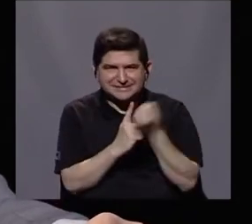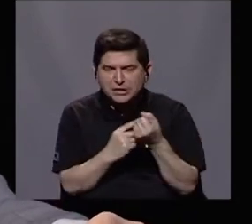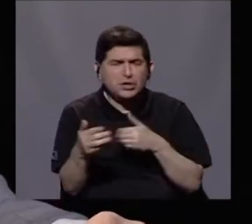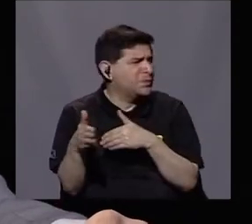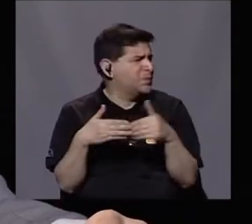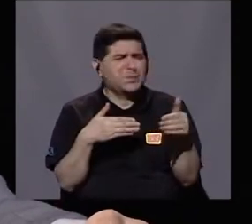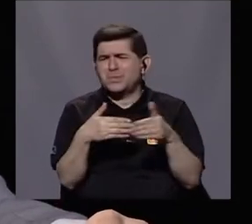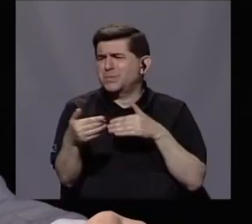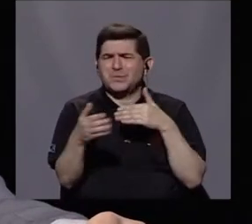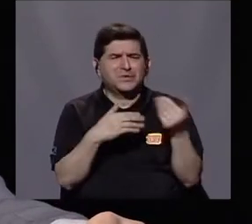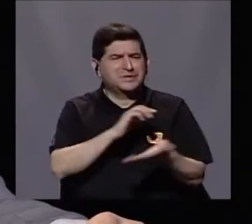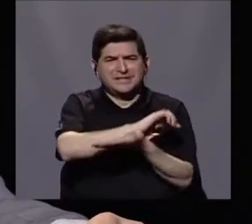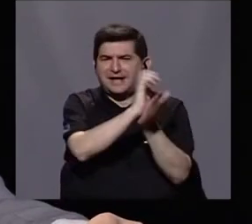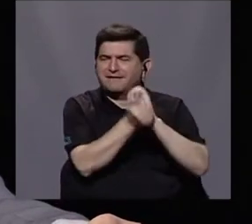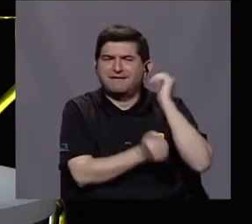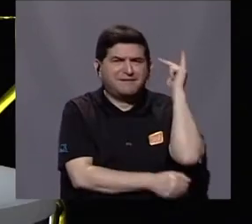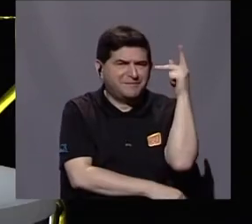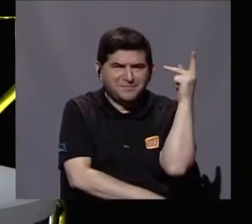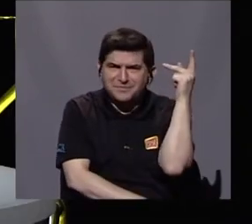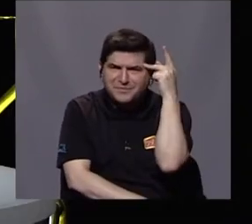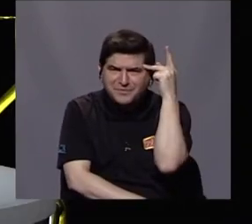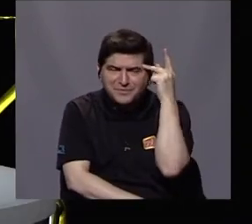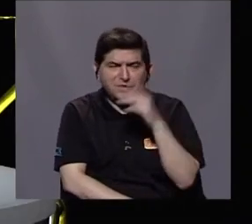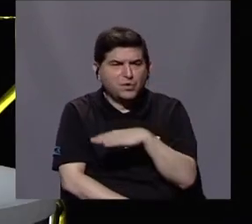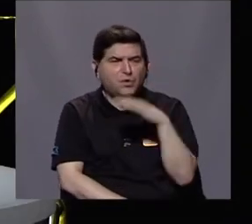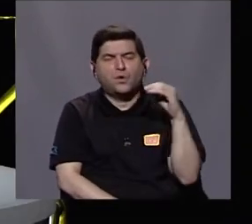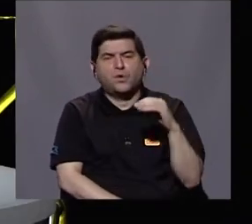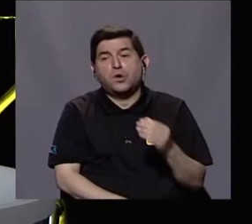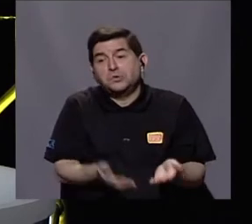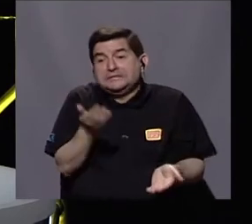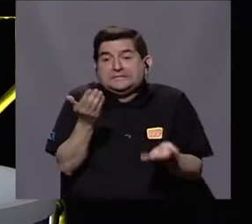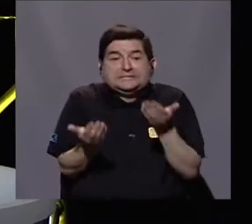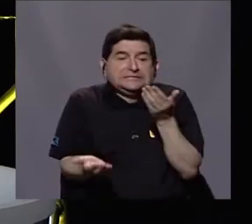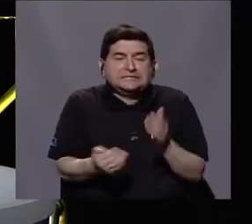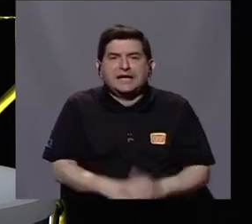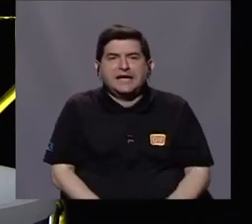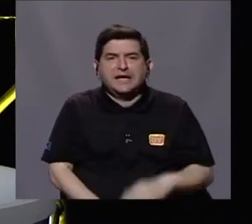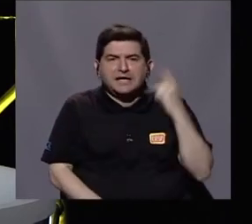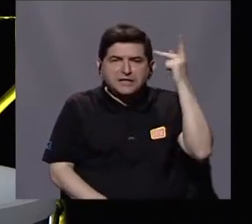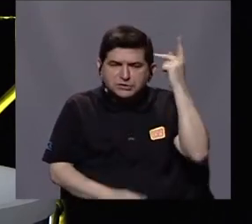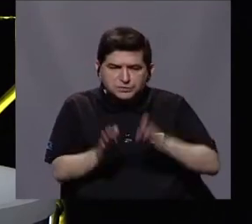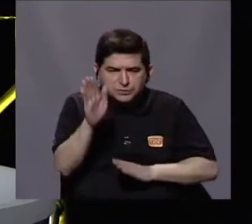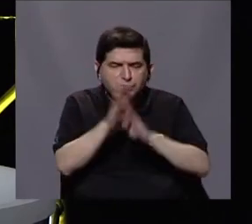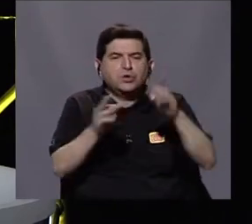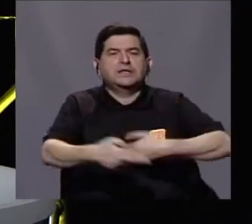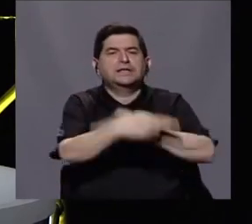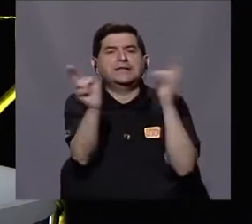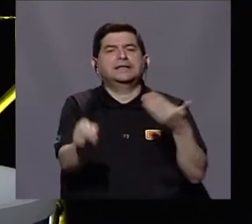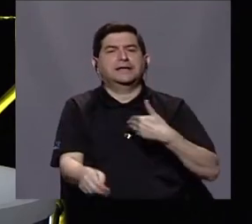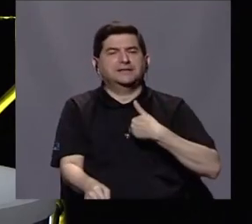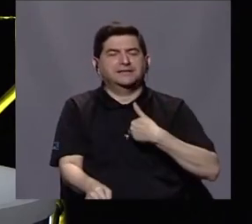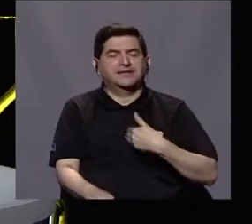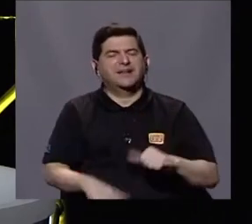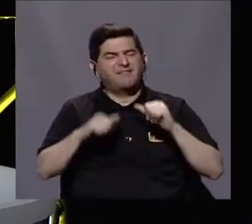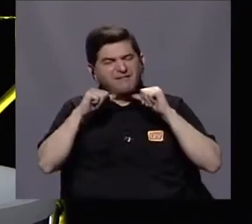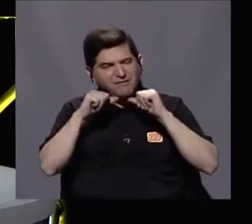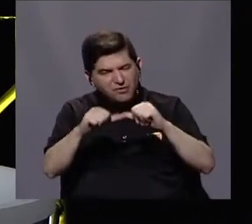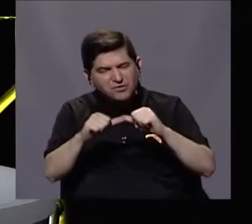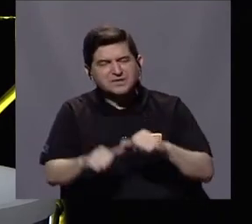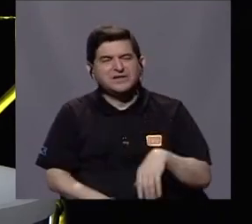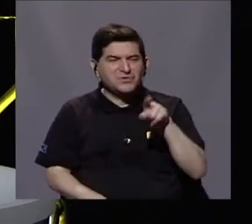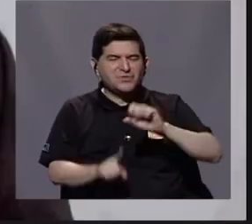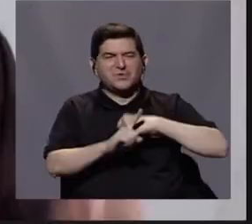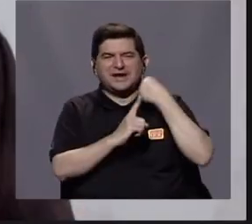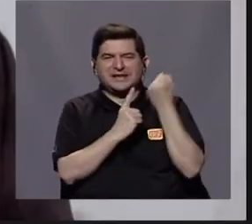independientemente de los cambios políticos, de las políticas de desarrollo regional, sigue habiendo esa asignatura